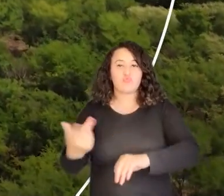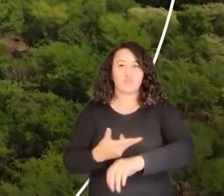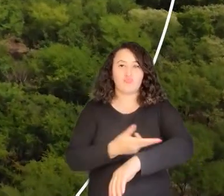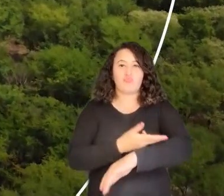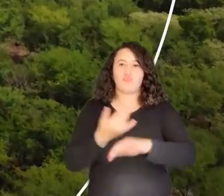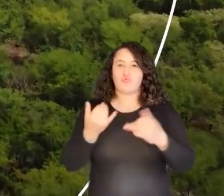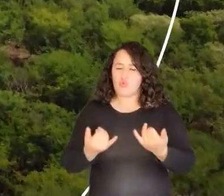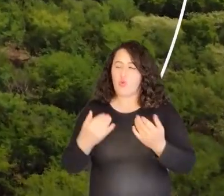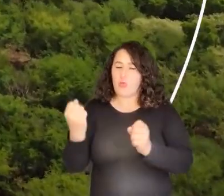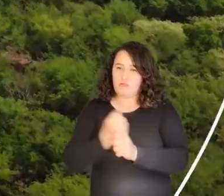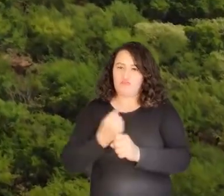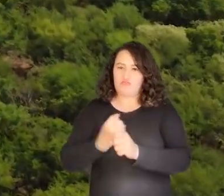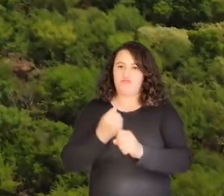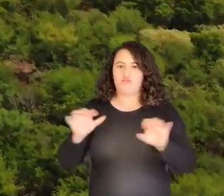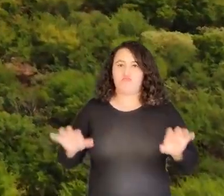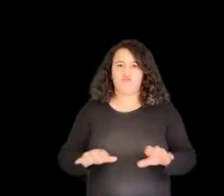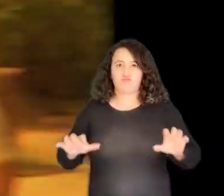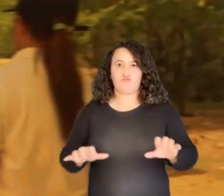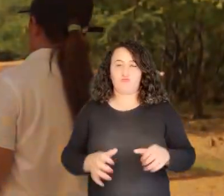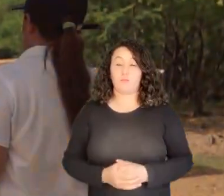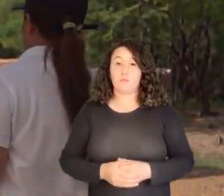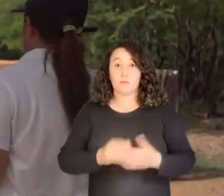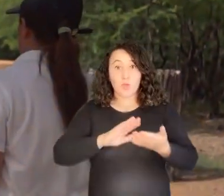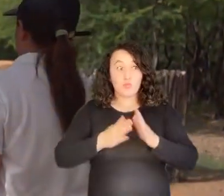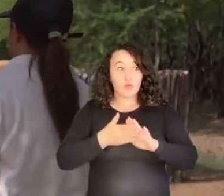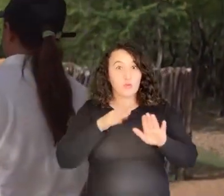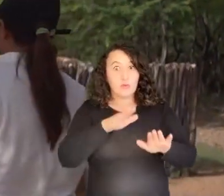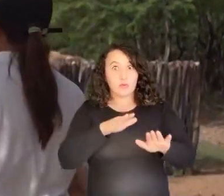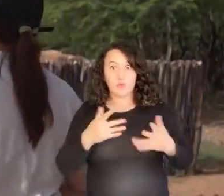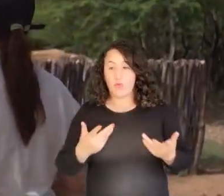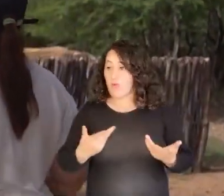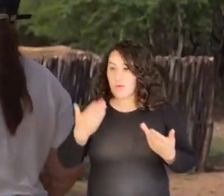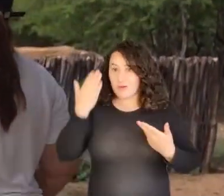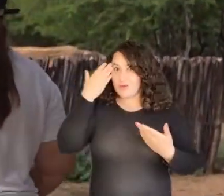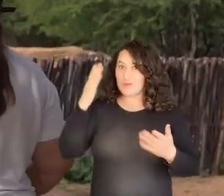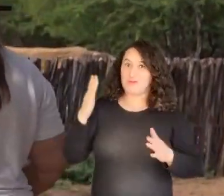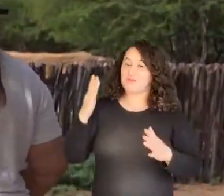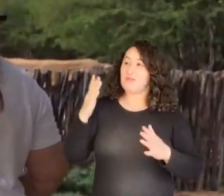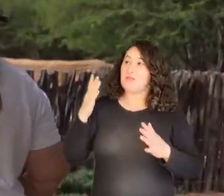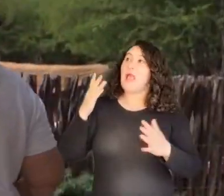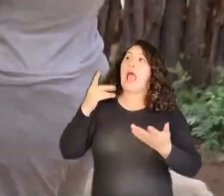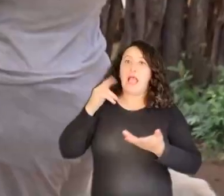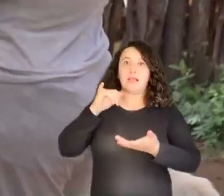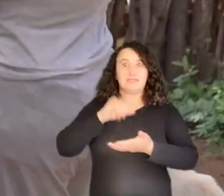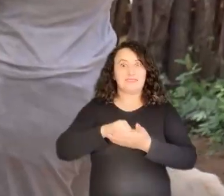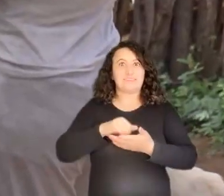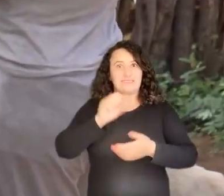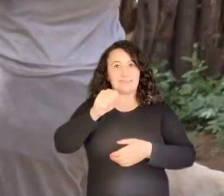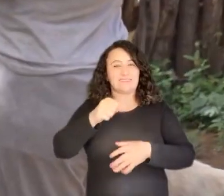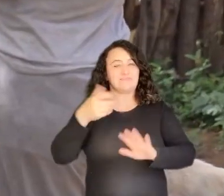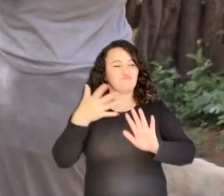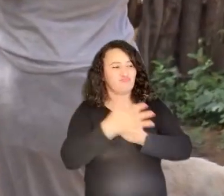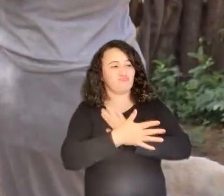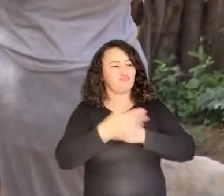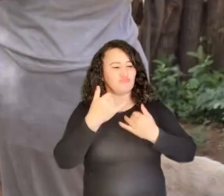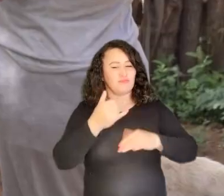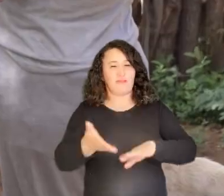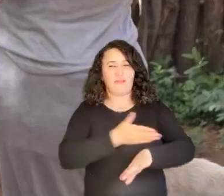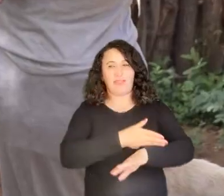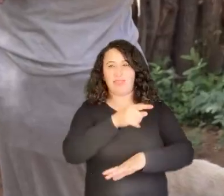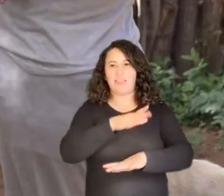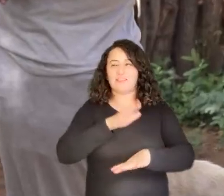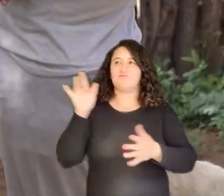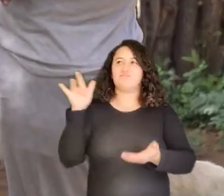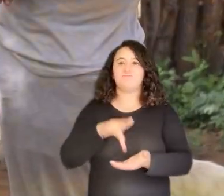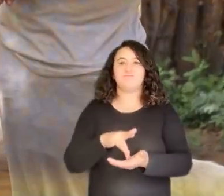haremos actividades de extensión zoosanitaria. Su comunidad nos espera al inicio de esta mañana. Estamos en un sector